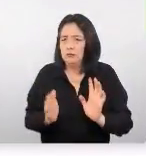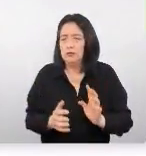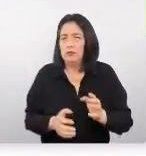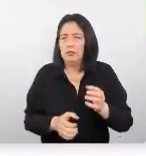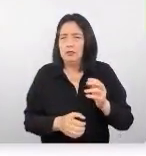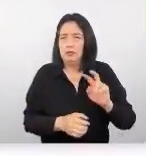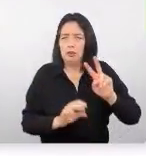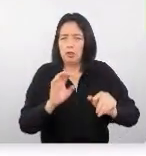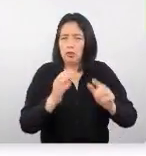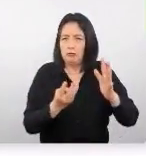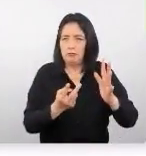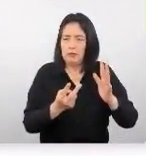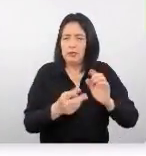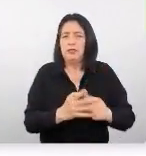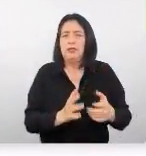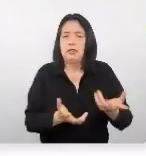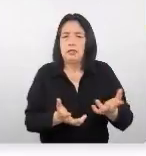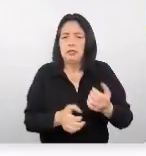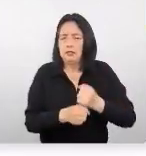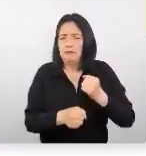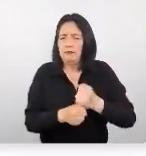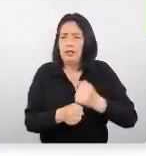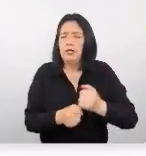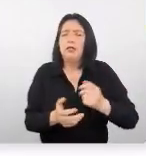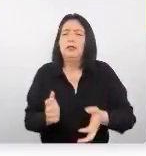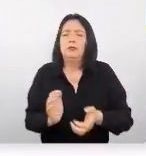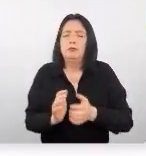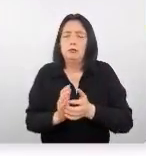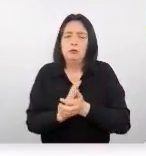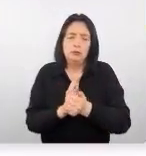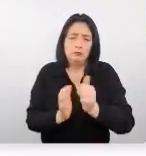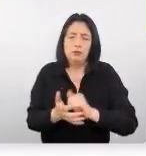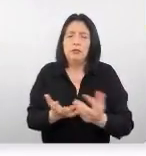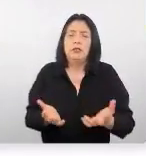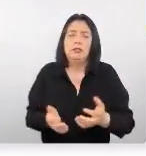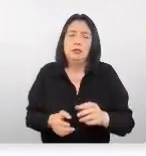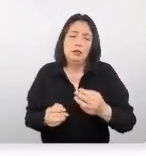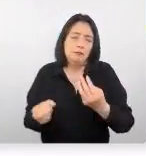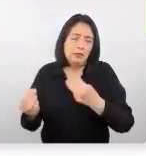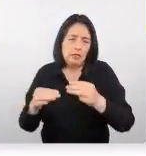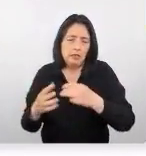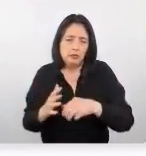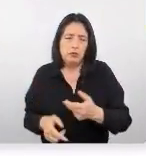2007 la función de especialista de los mercados Corea del Sur y Japón